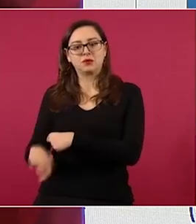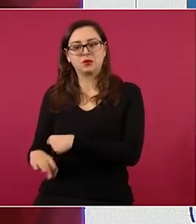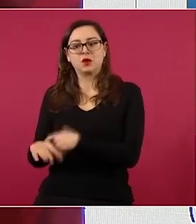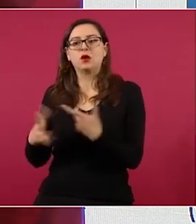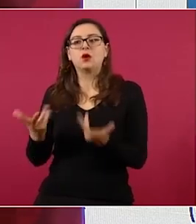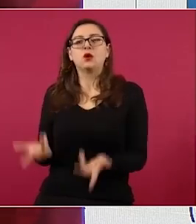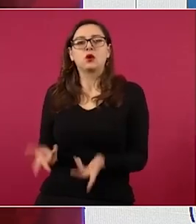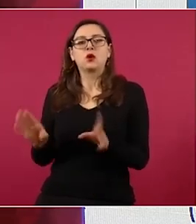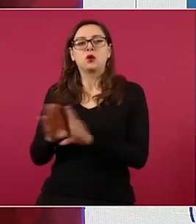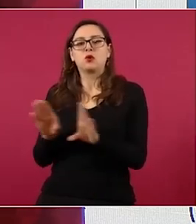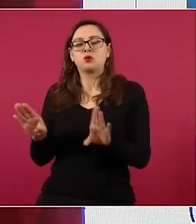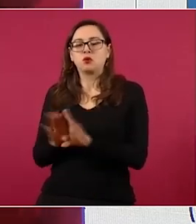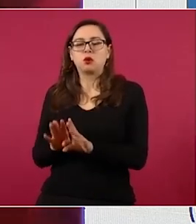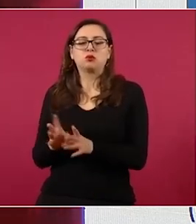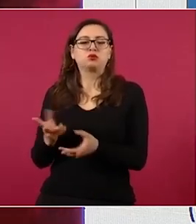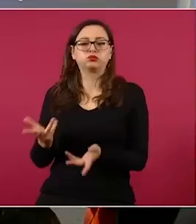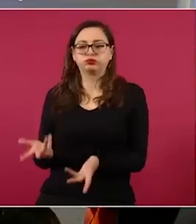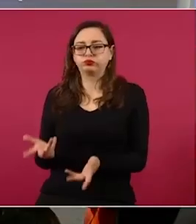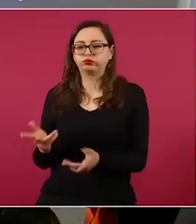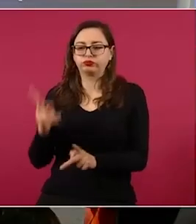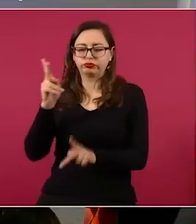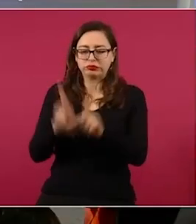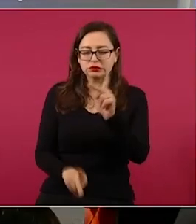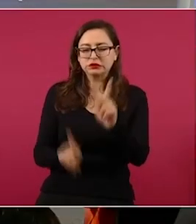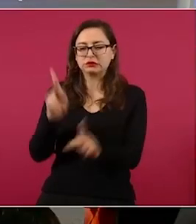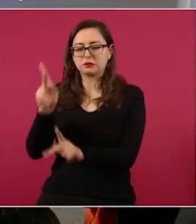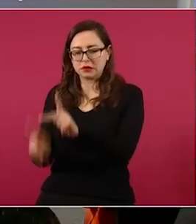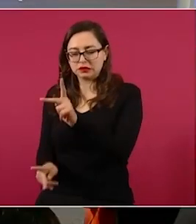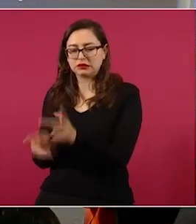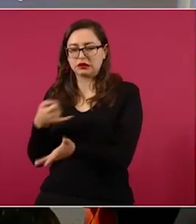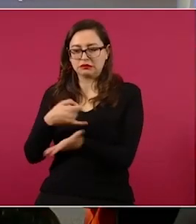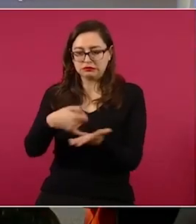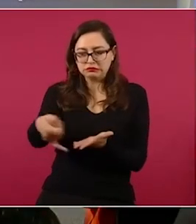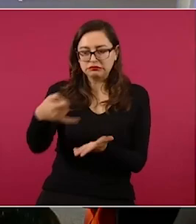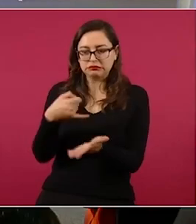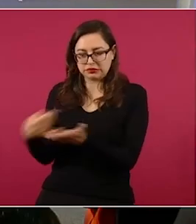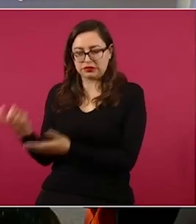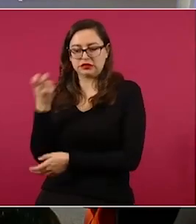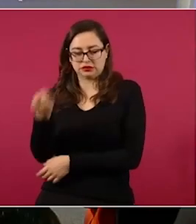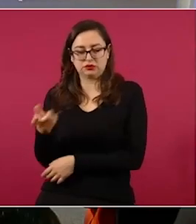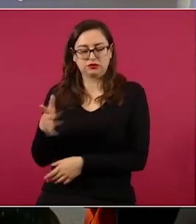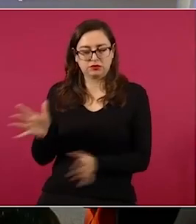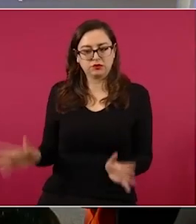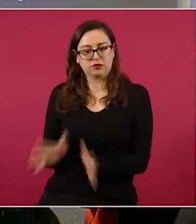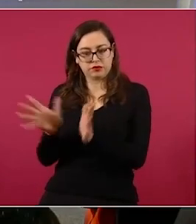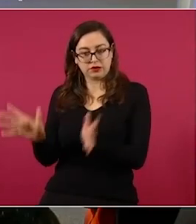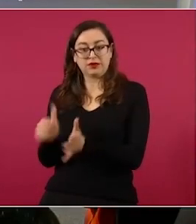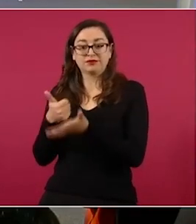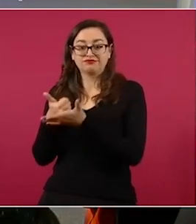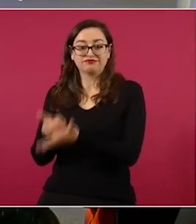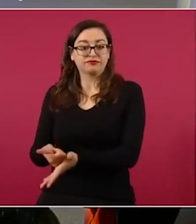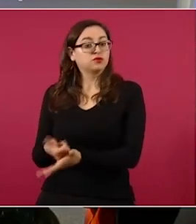productores. Entonces, eso nos va a llevar tiempo, pero